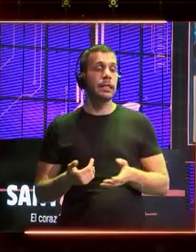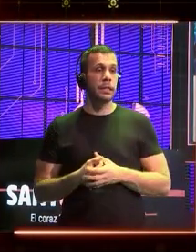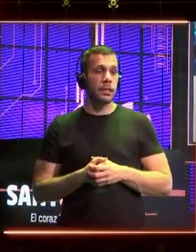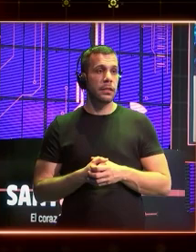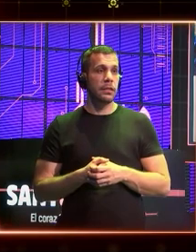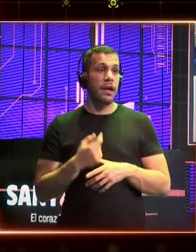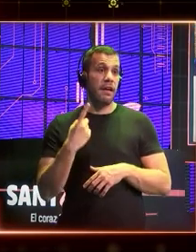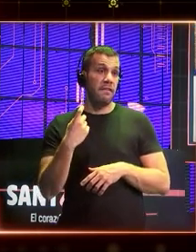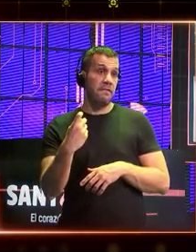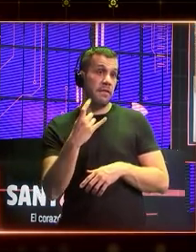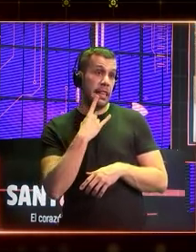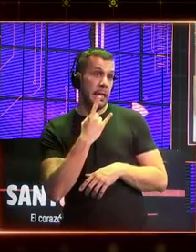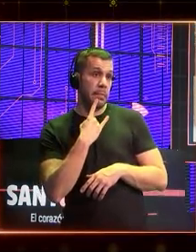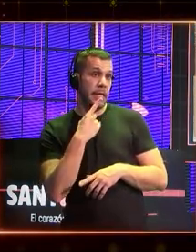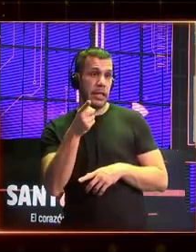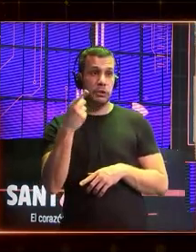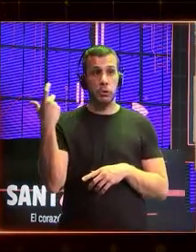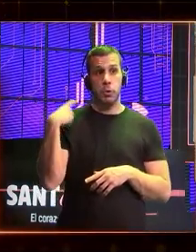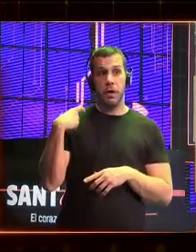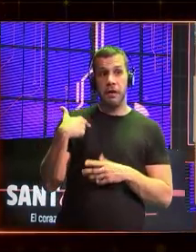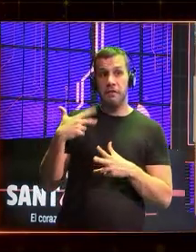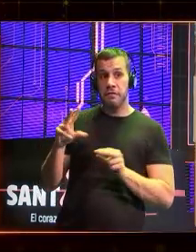¿Falta pilas? Mariano, ¿te las has terminado?